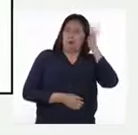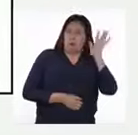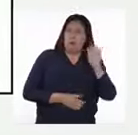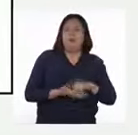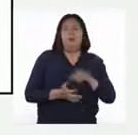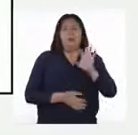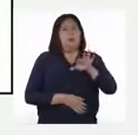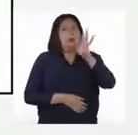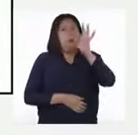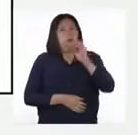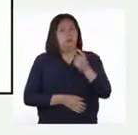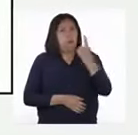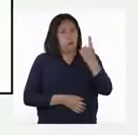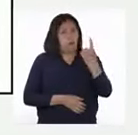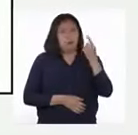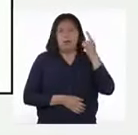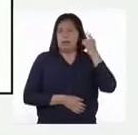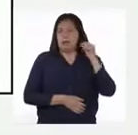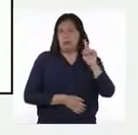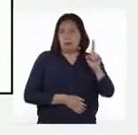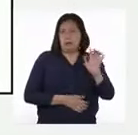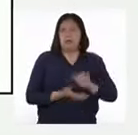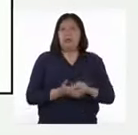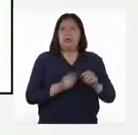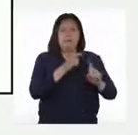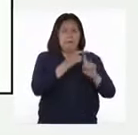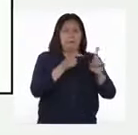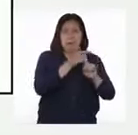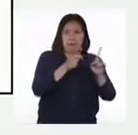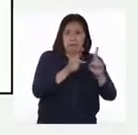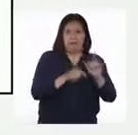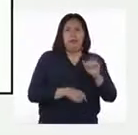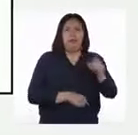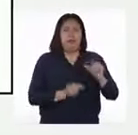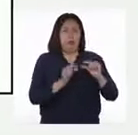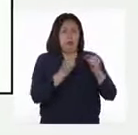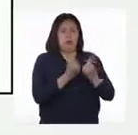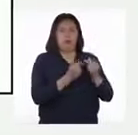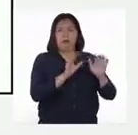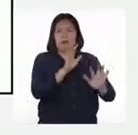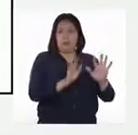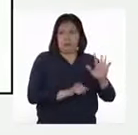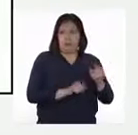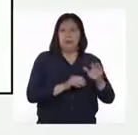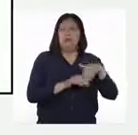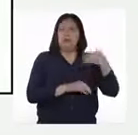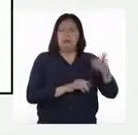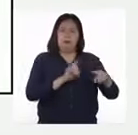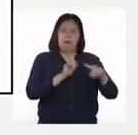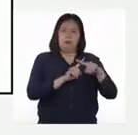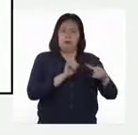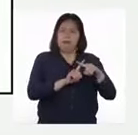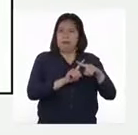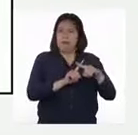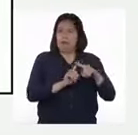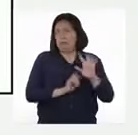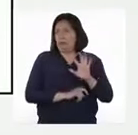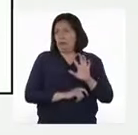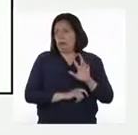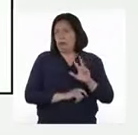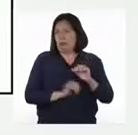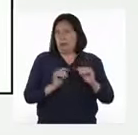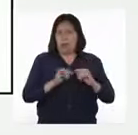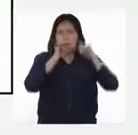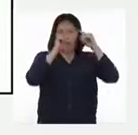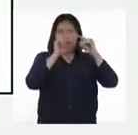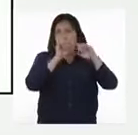hallaremos una vicuña etiquetada, es decir, la mitad en un grupo de 15. Luego, multiplica por 30, tanto